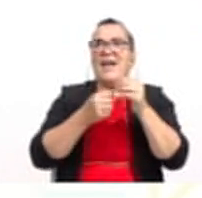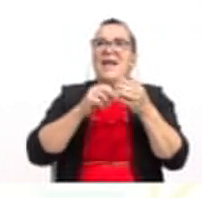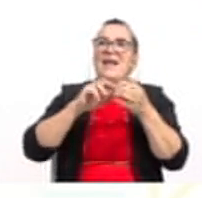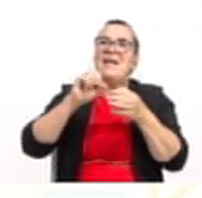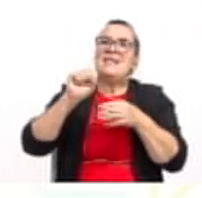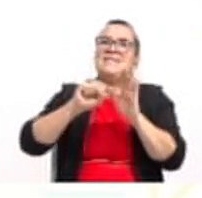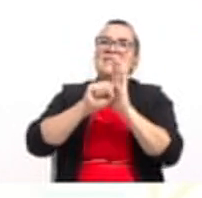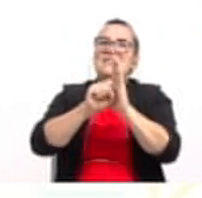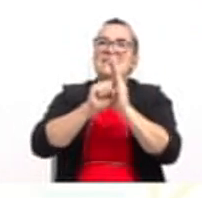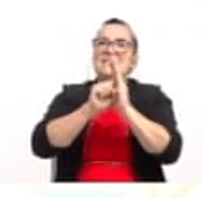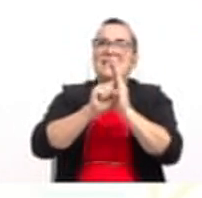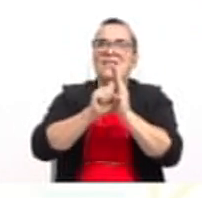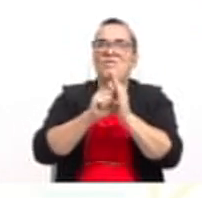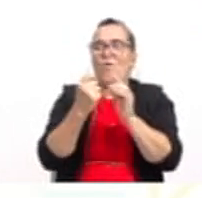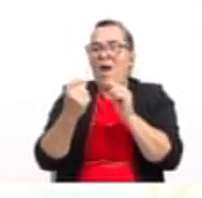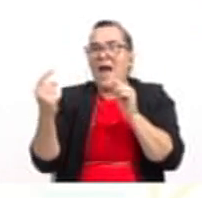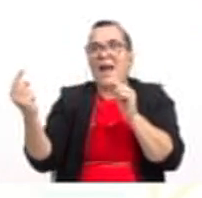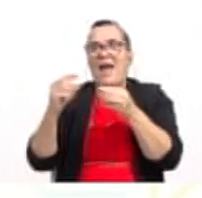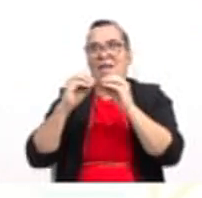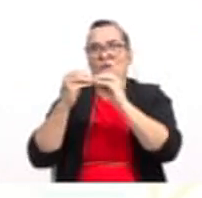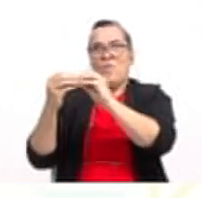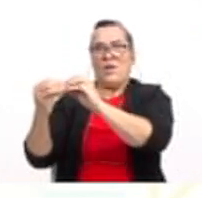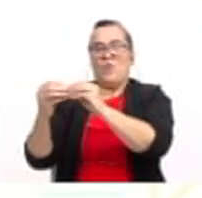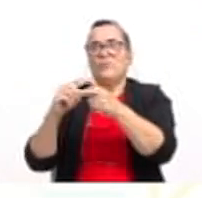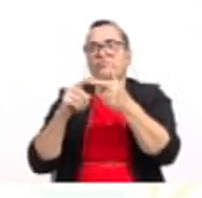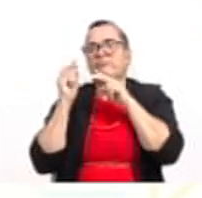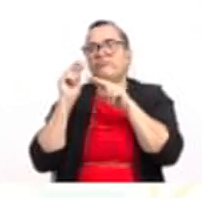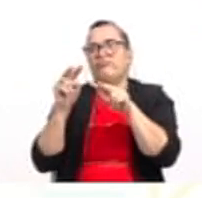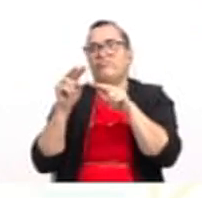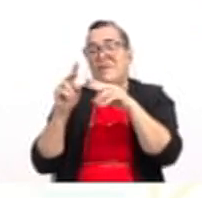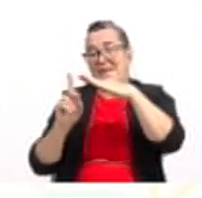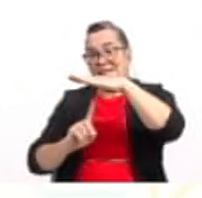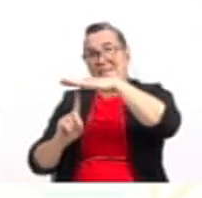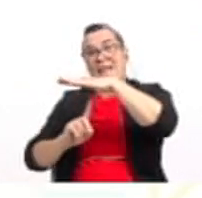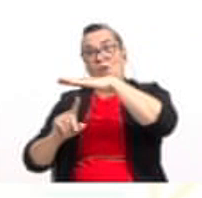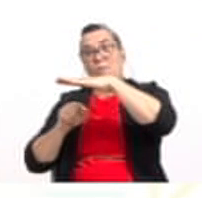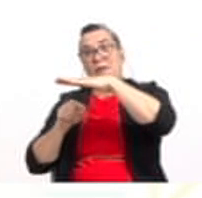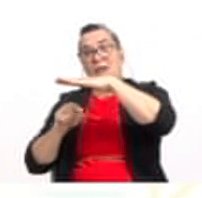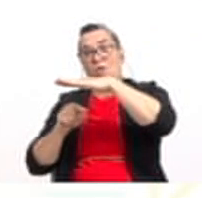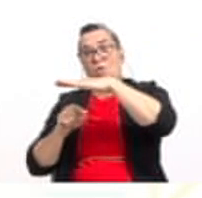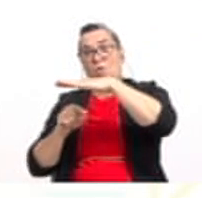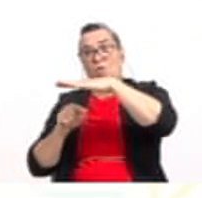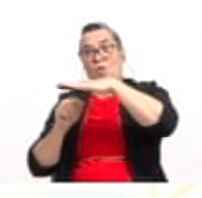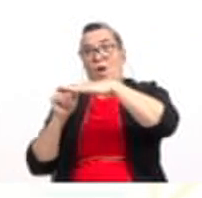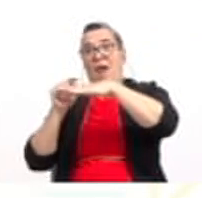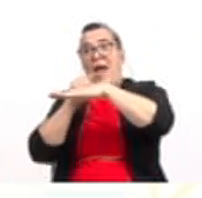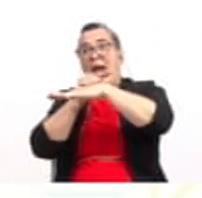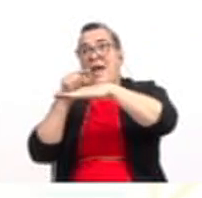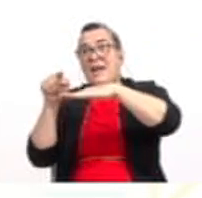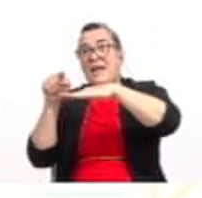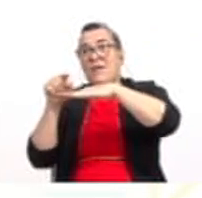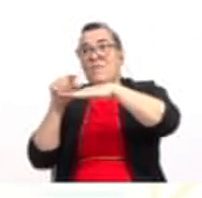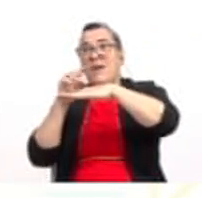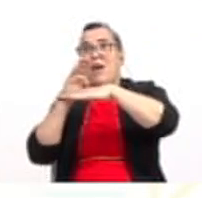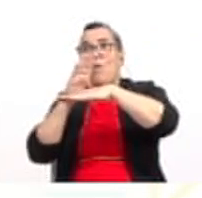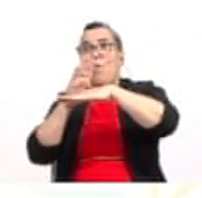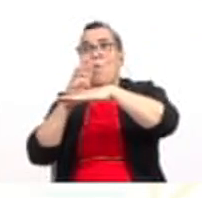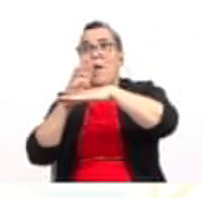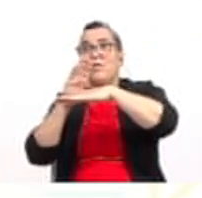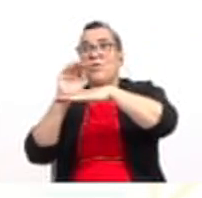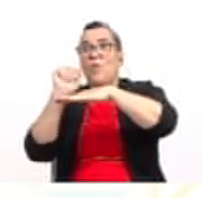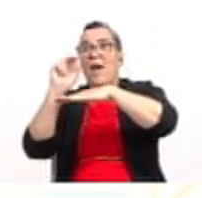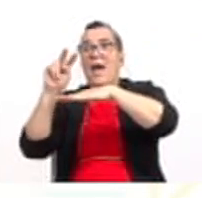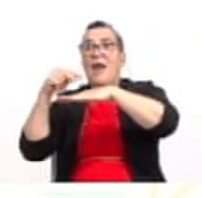numerador. Y observemos en el denominador, en el reglón de arriba teníamos 4a al